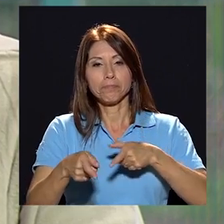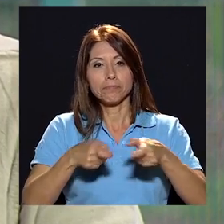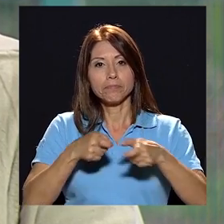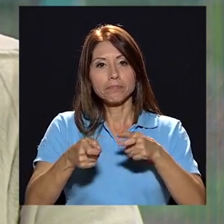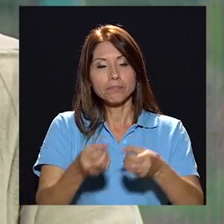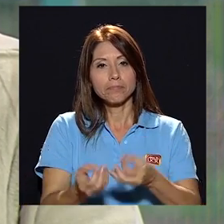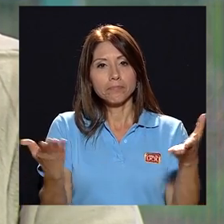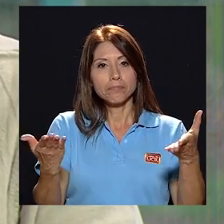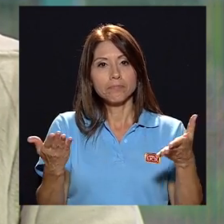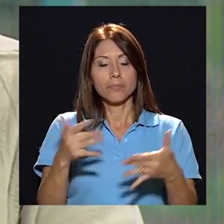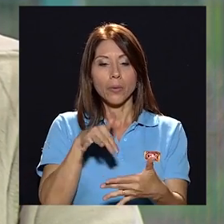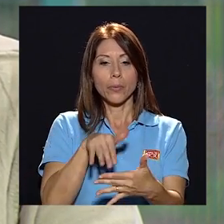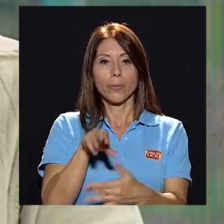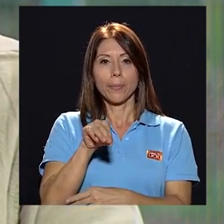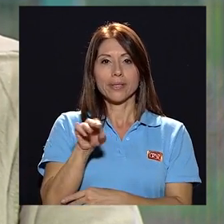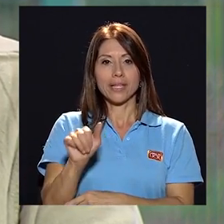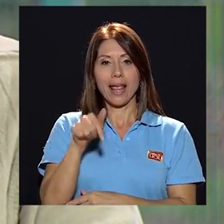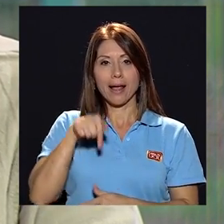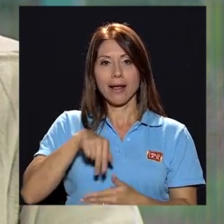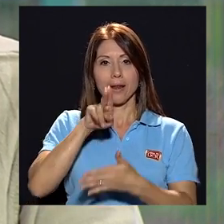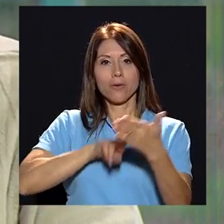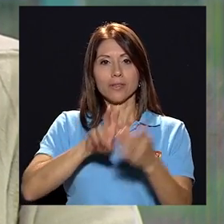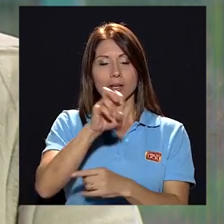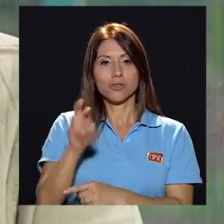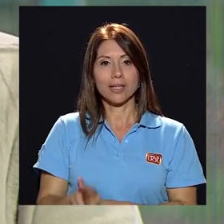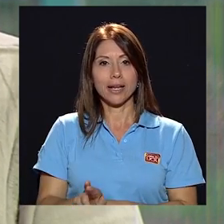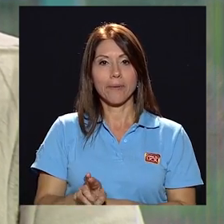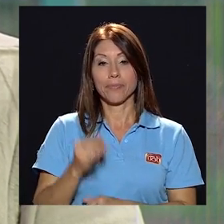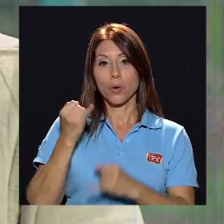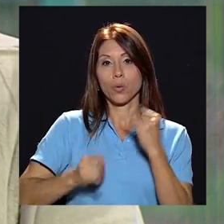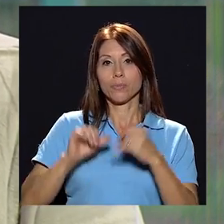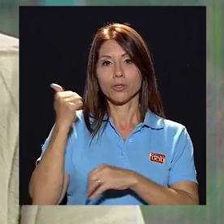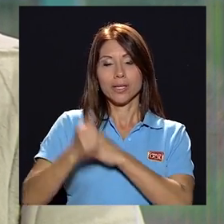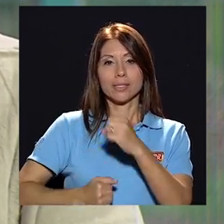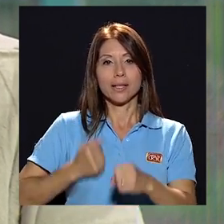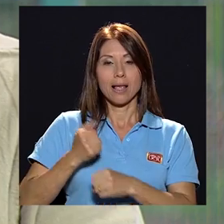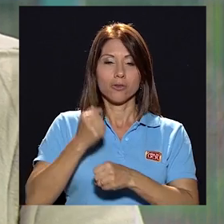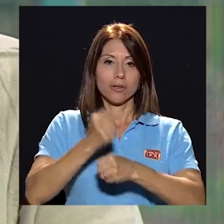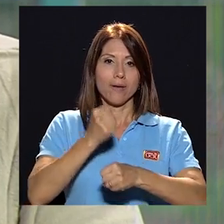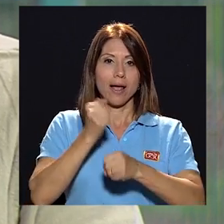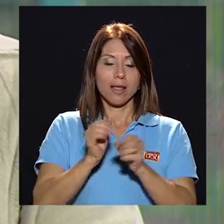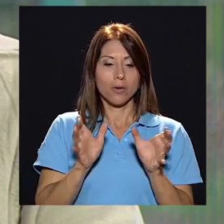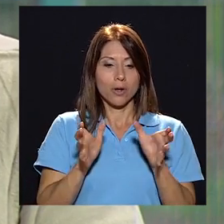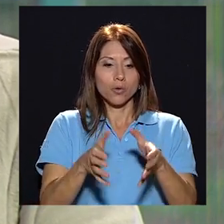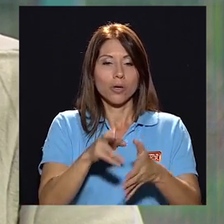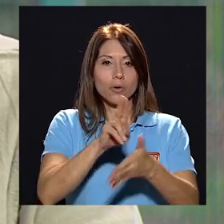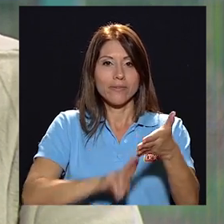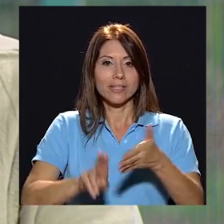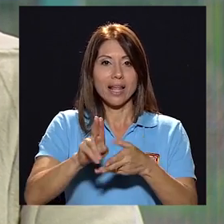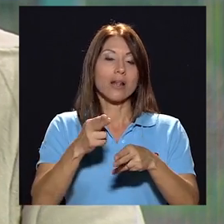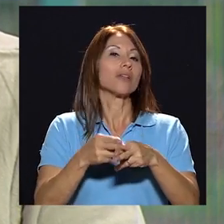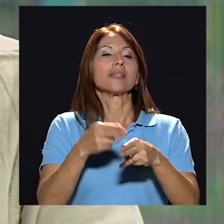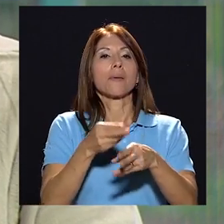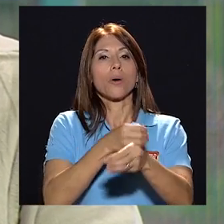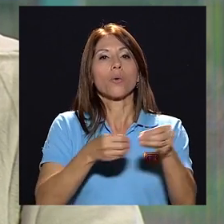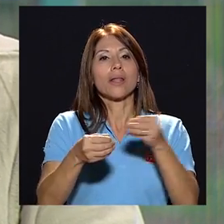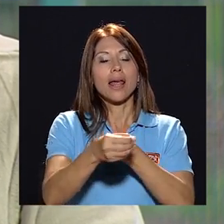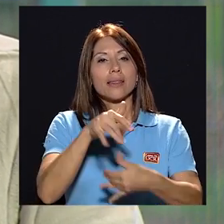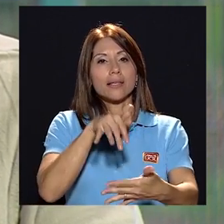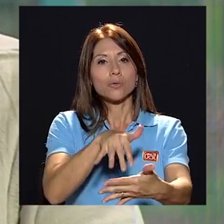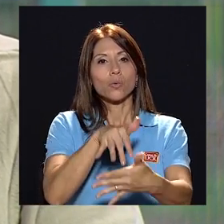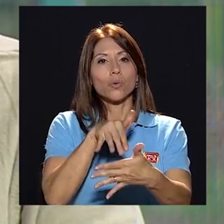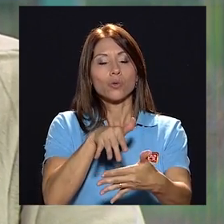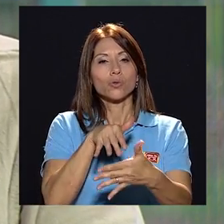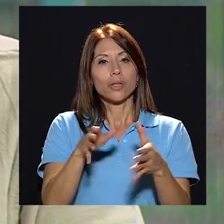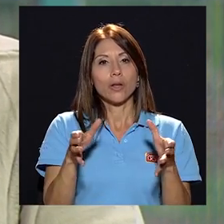pública saqué una maestría aquí en la universidad de Costa Rica en los últimos 10 años he estado trabajando en el consejo universitario en lo que llamamos la unidad de